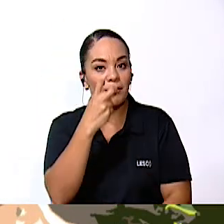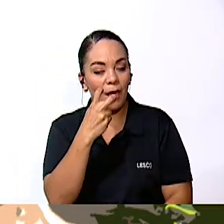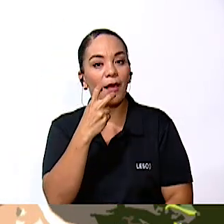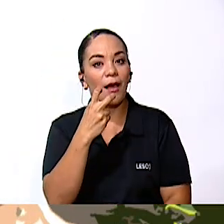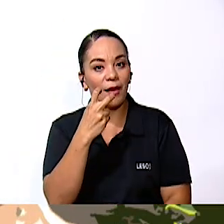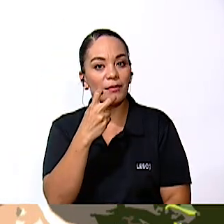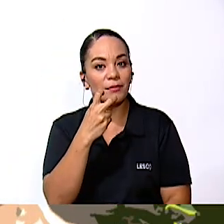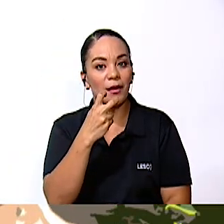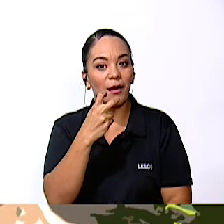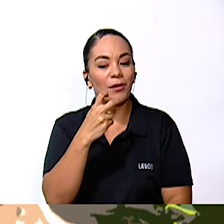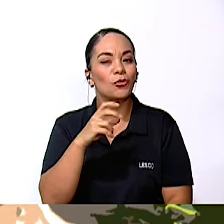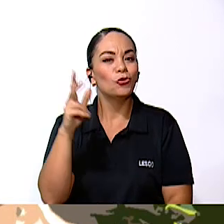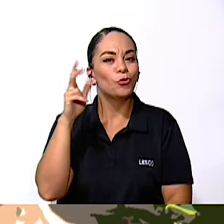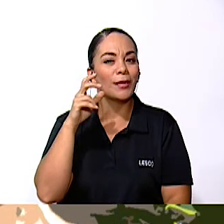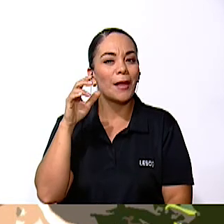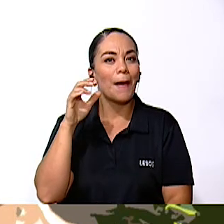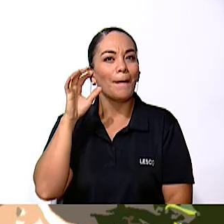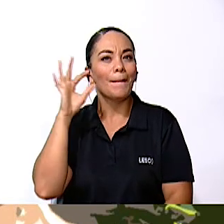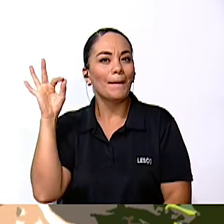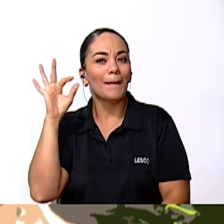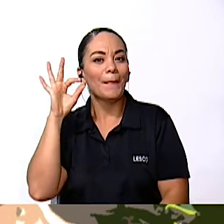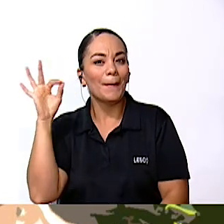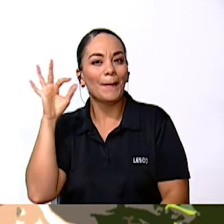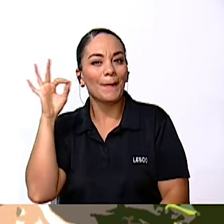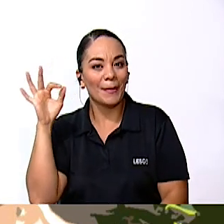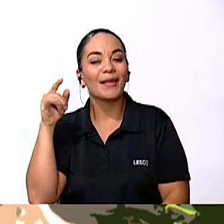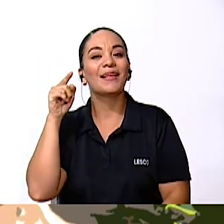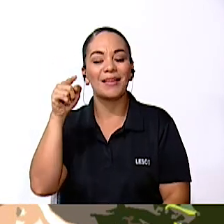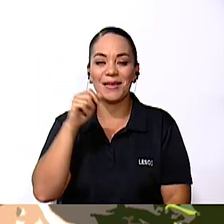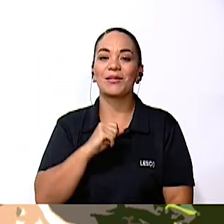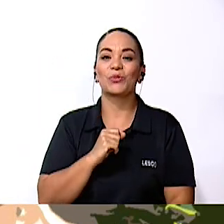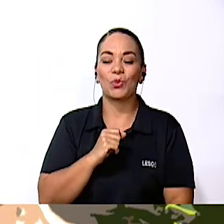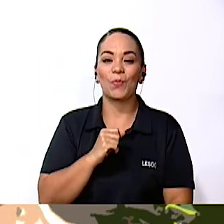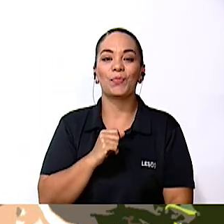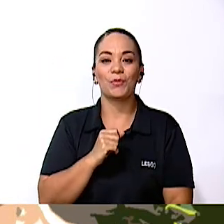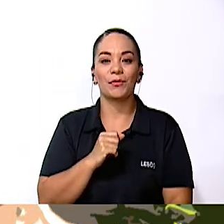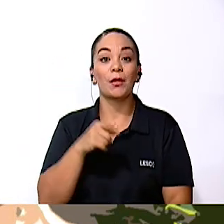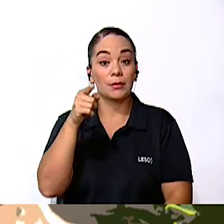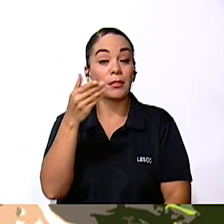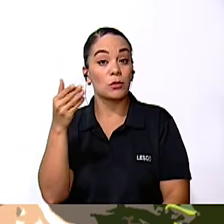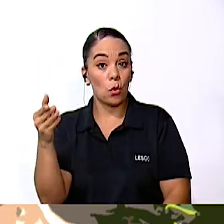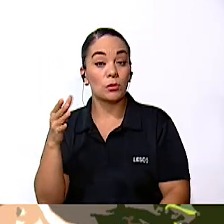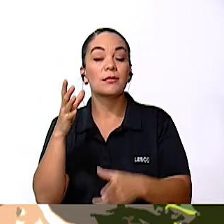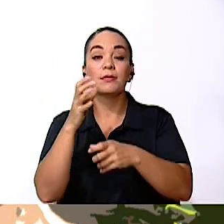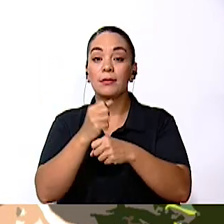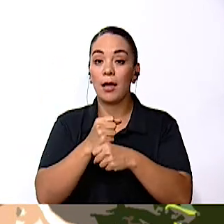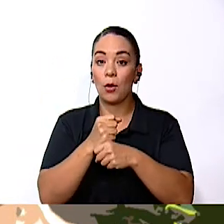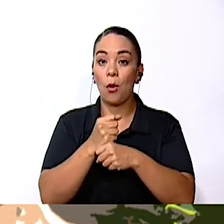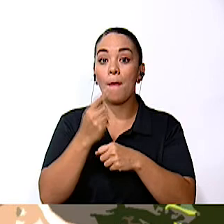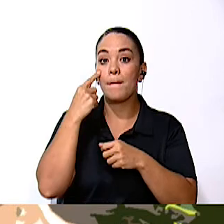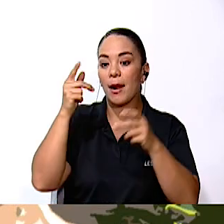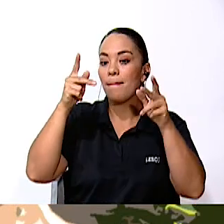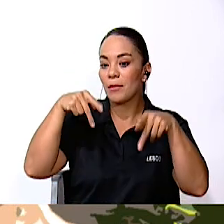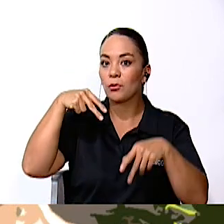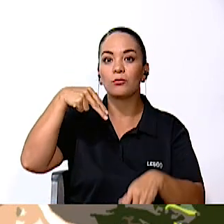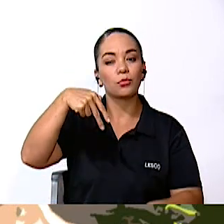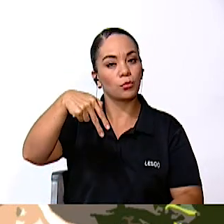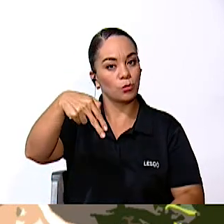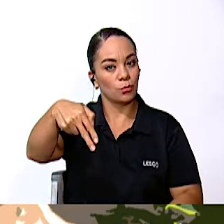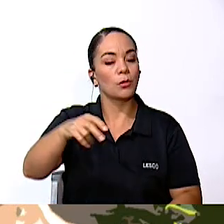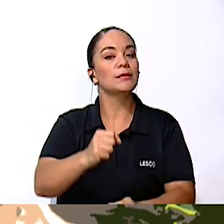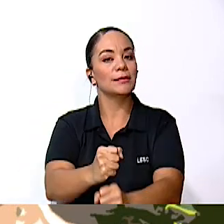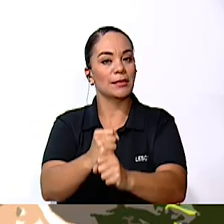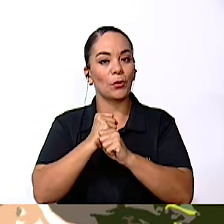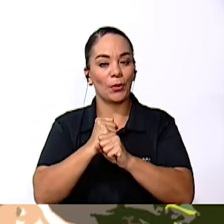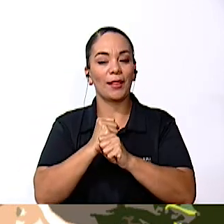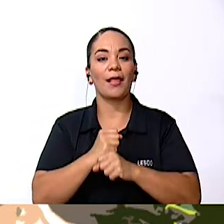sonidito ¿Lo han oído ustedes? Es como un pajarito Bueno son cosas Que se han hecho Últimamente Para que todas las personas Puedan transitar Con